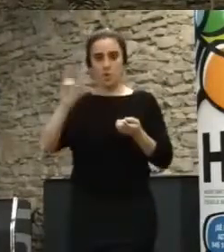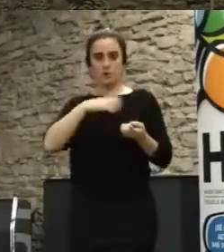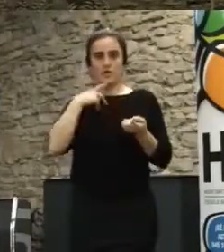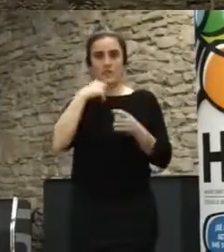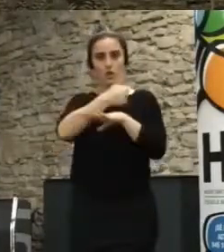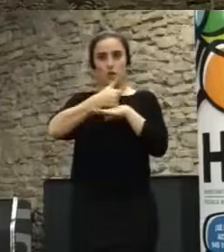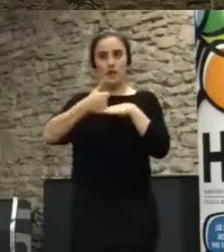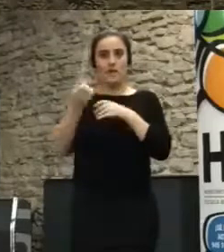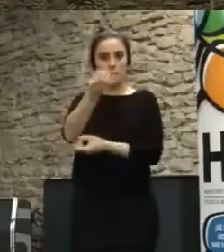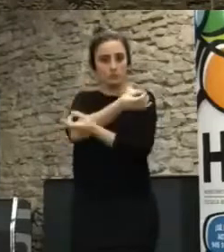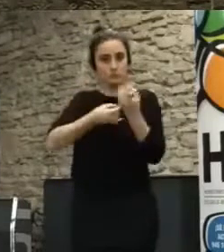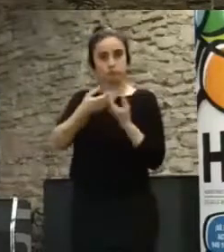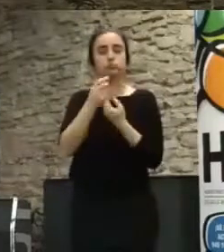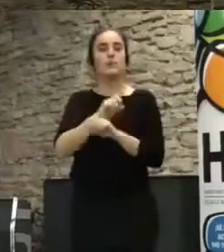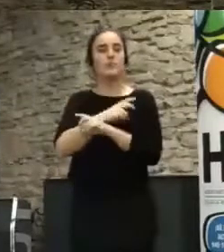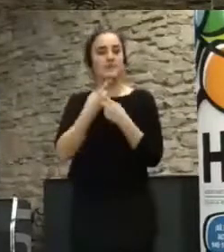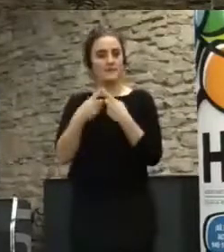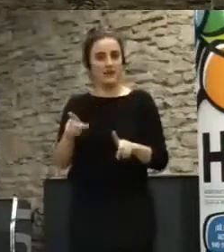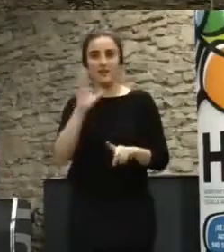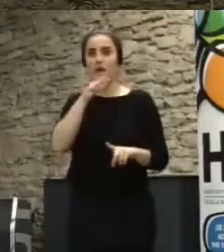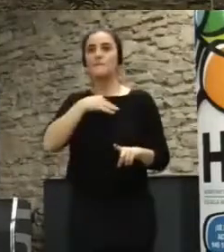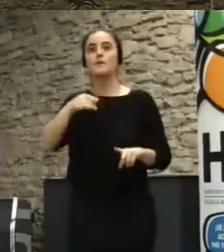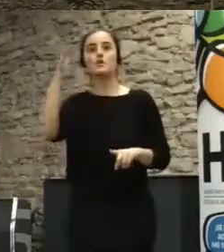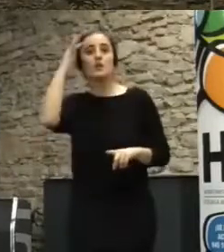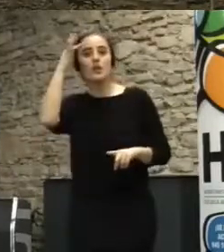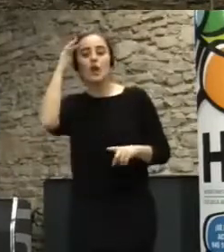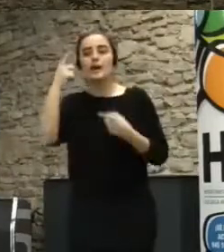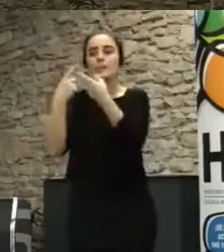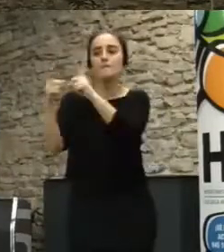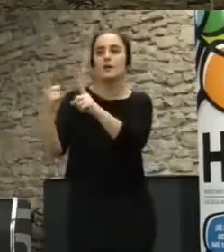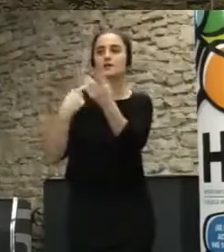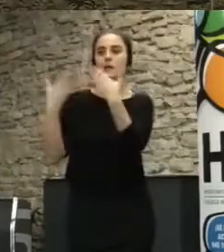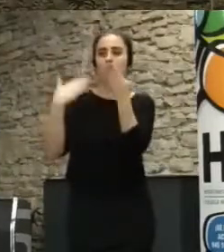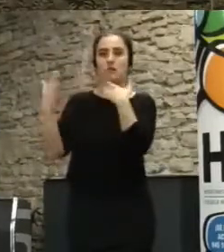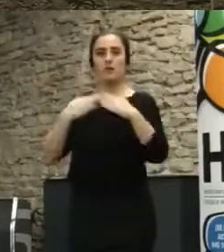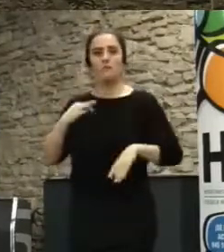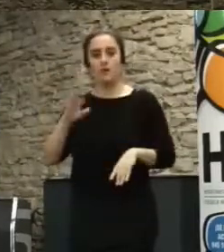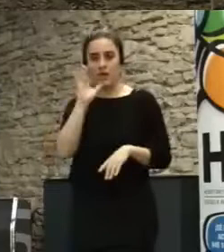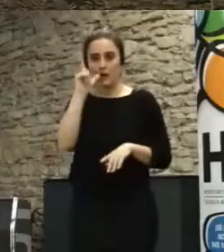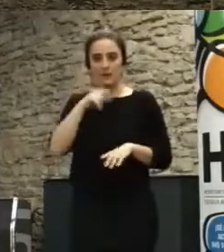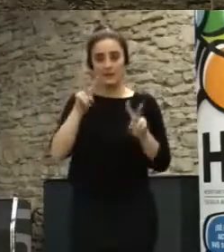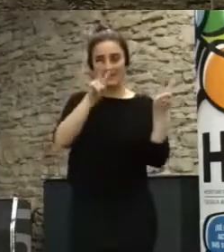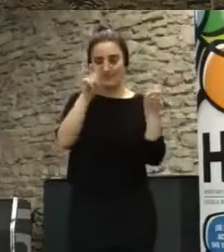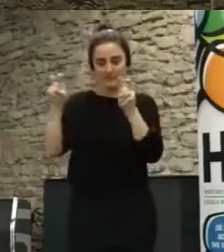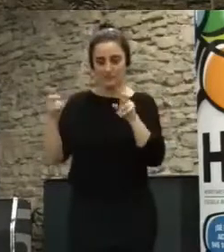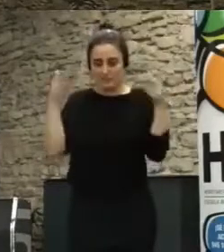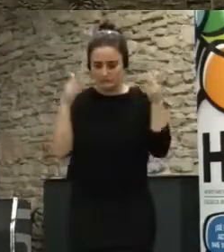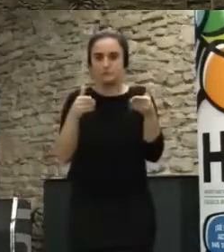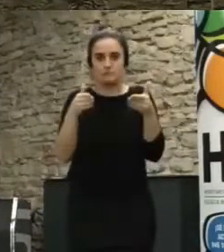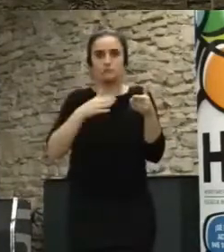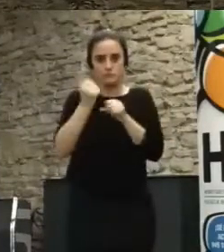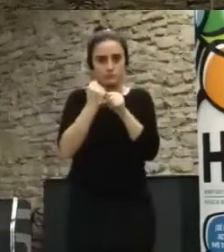se dialoga de otra manera, se puede hablar con gente de otras ideologías, se puede trabajar en asuntos concretos, en resolver cosas concretas,